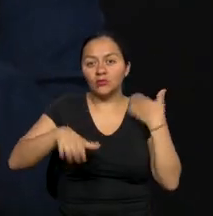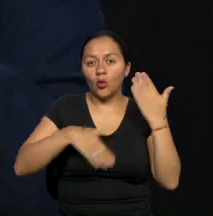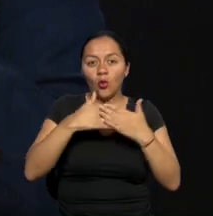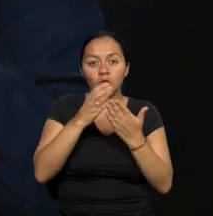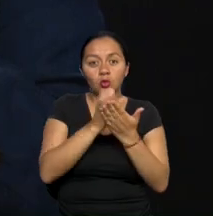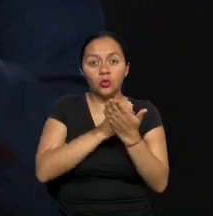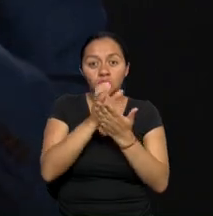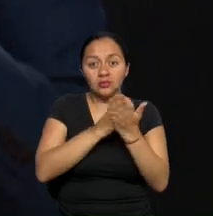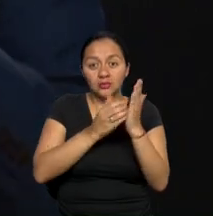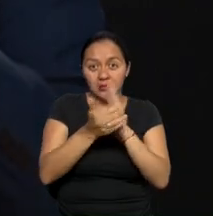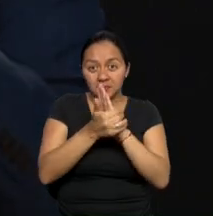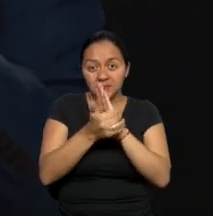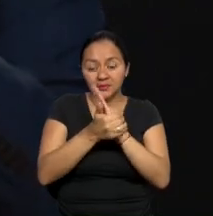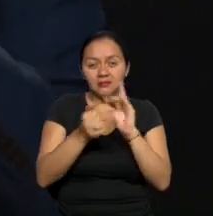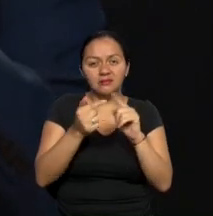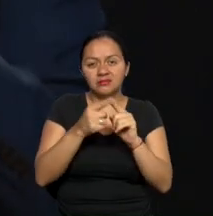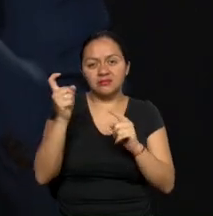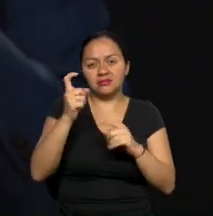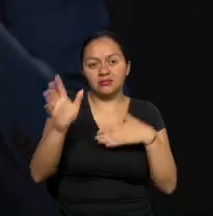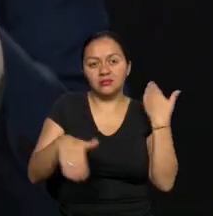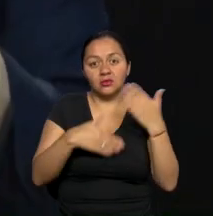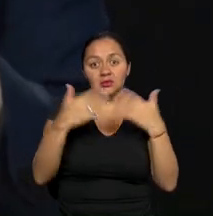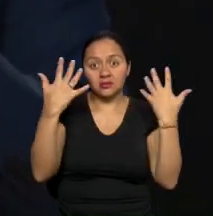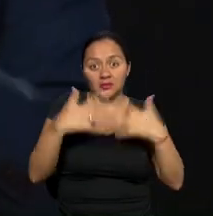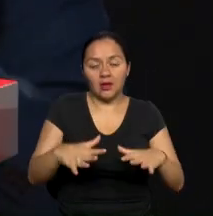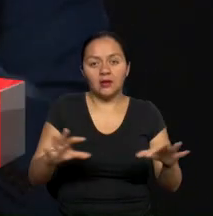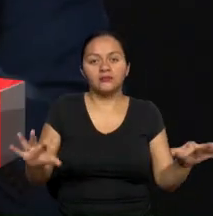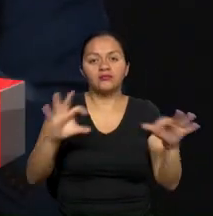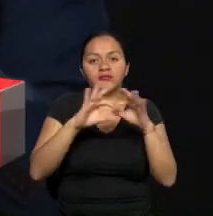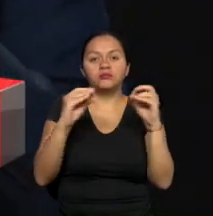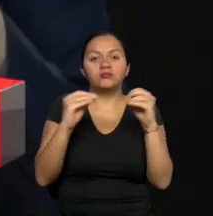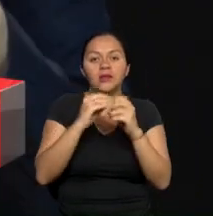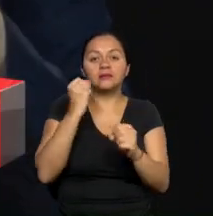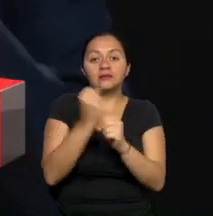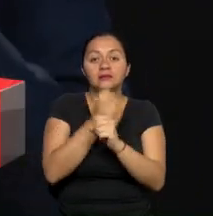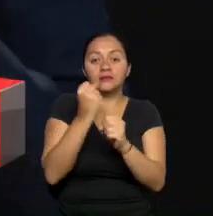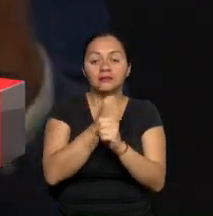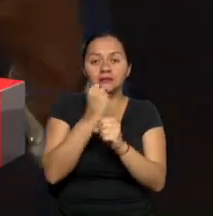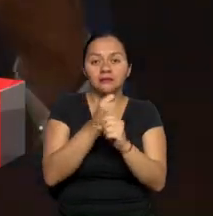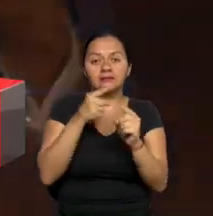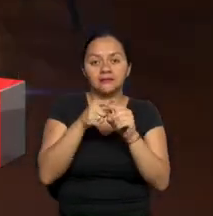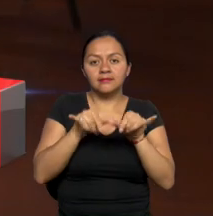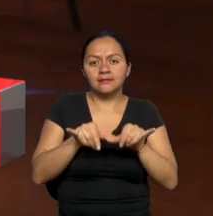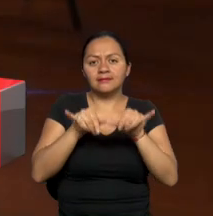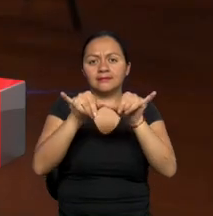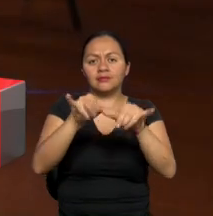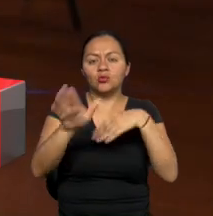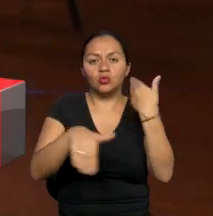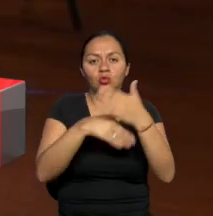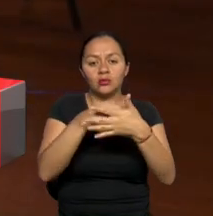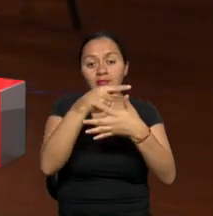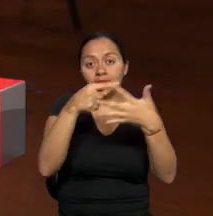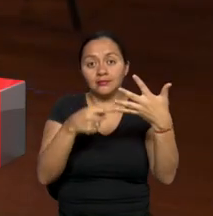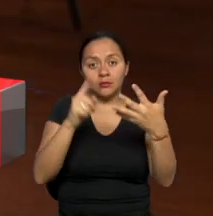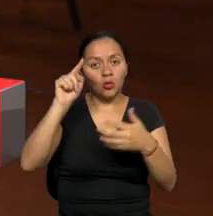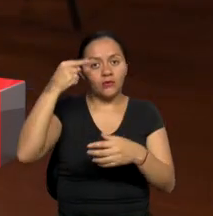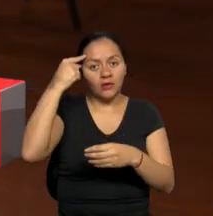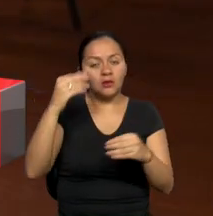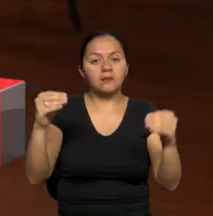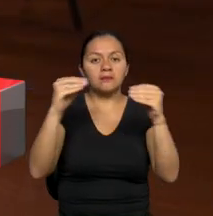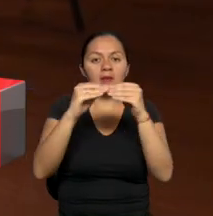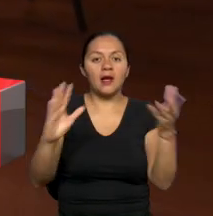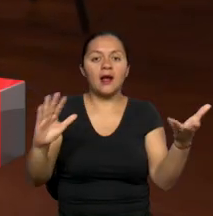cursos de capacitación, lo que se ha hecho es apalancar nuestra operación, siguiendo también los lineamientos del gobierno, es con